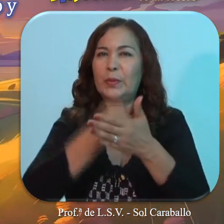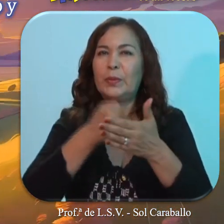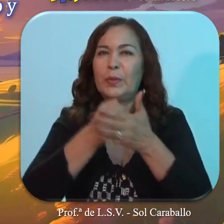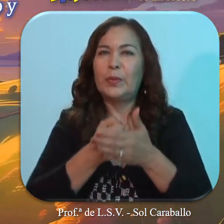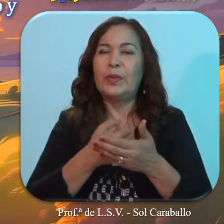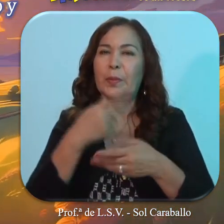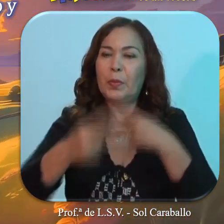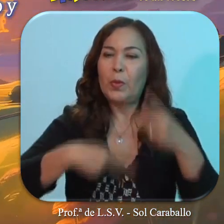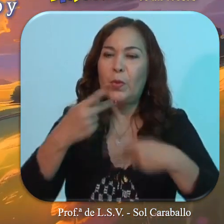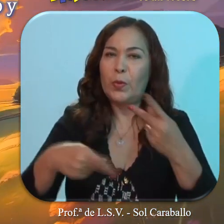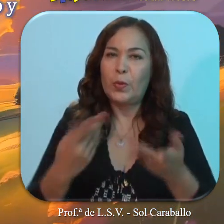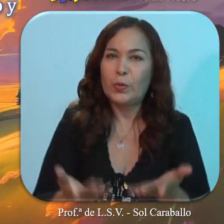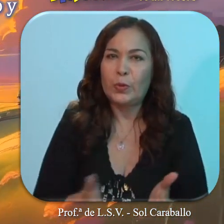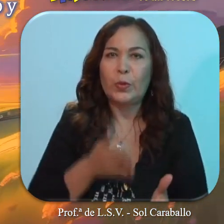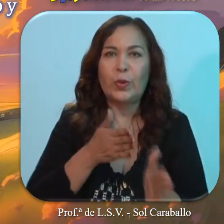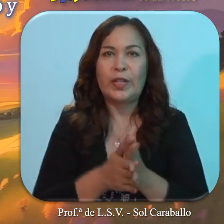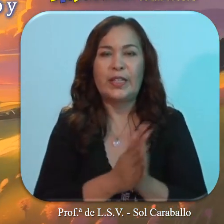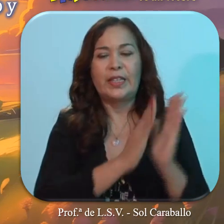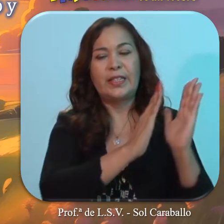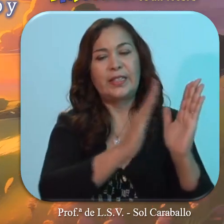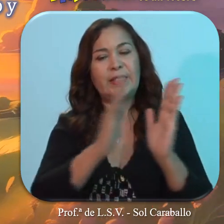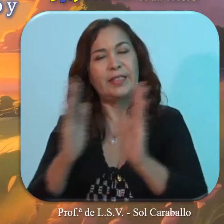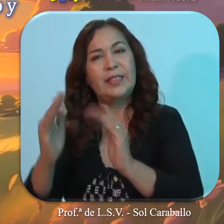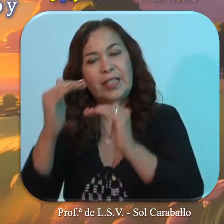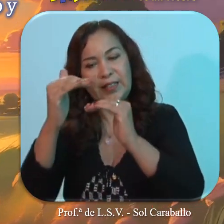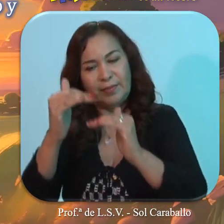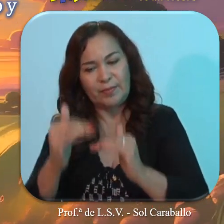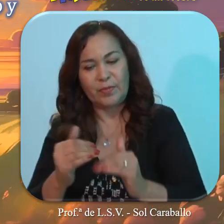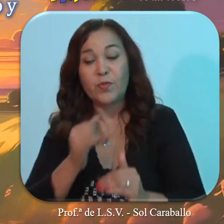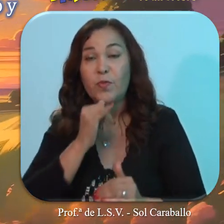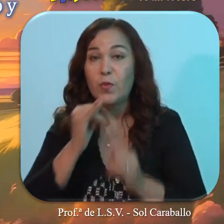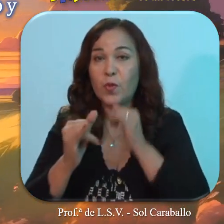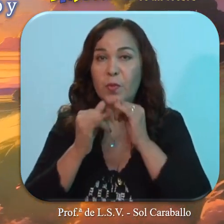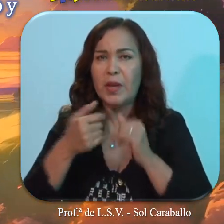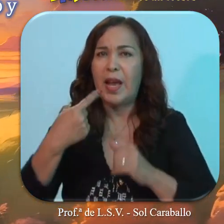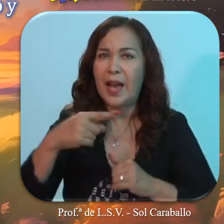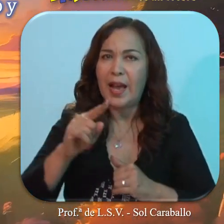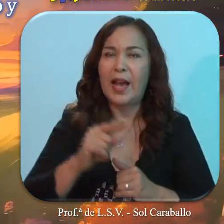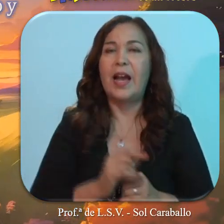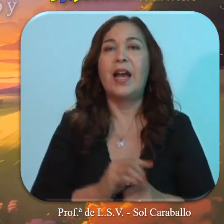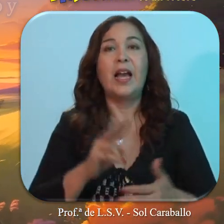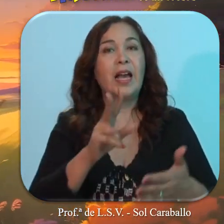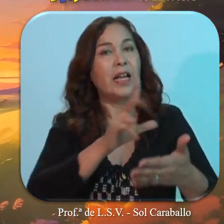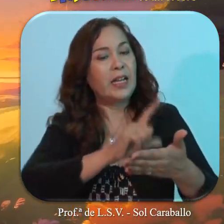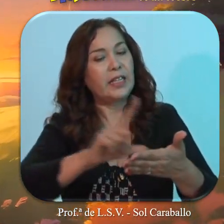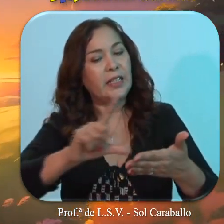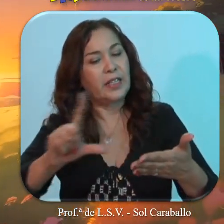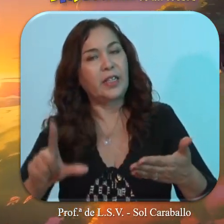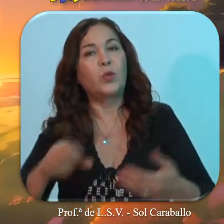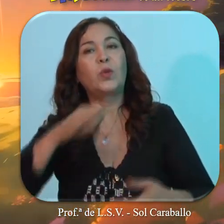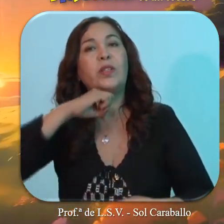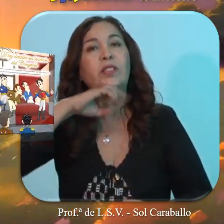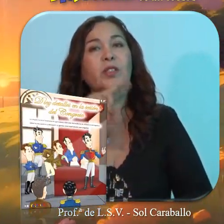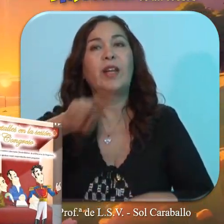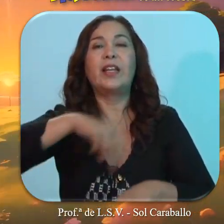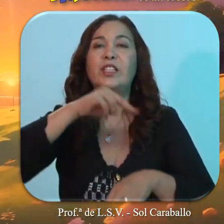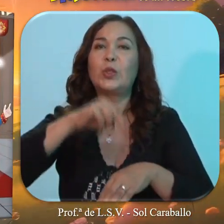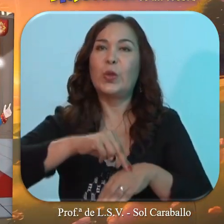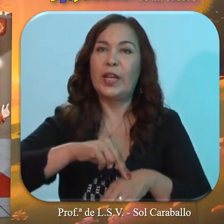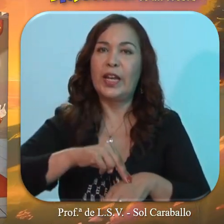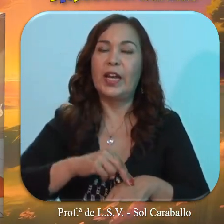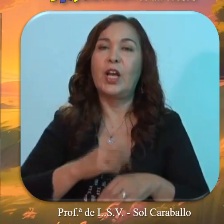producción expresada, Entre las secciones de la revista Tricolor encontramos literatura, historia nacional,